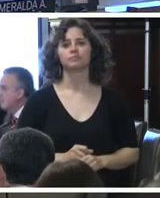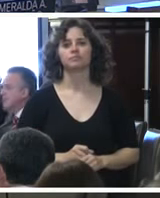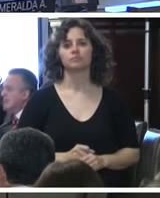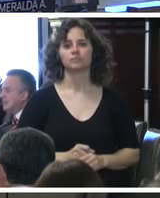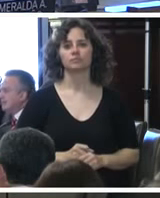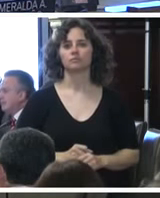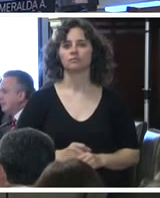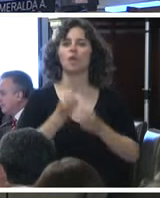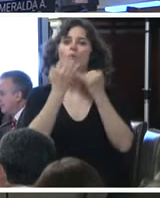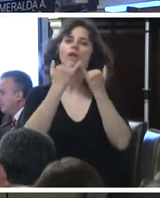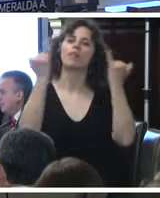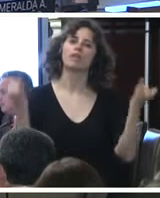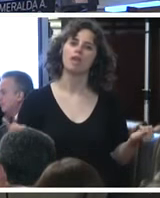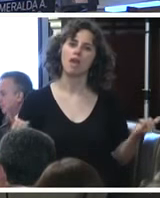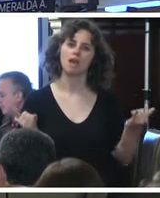Buenos días,